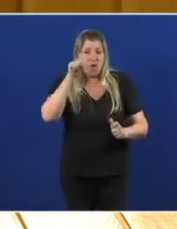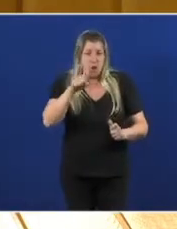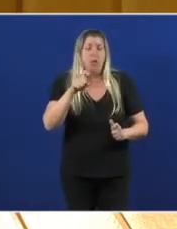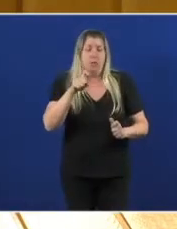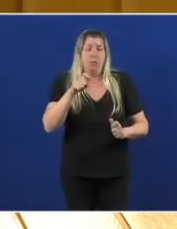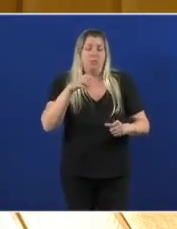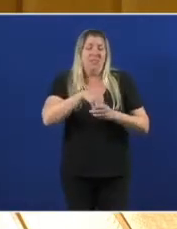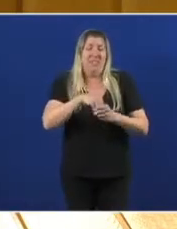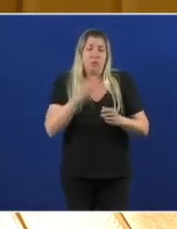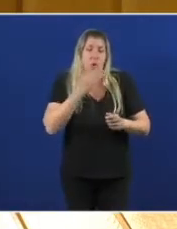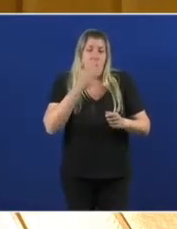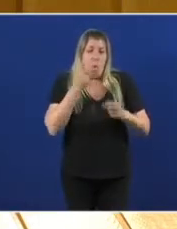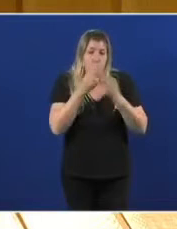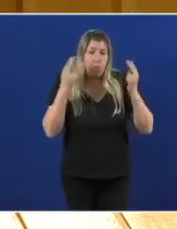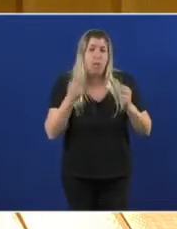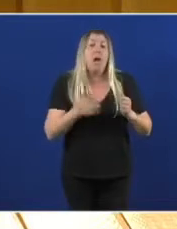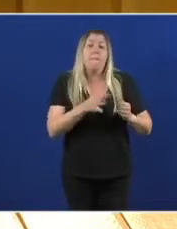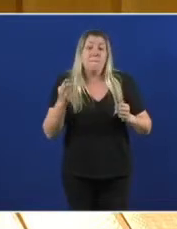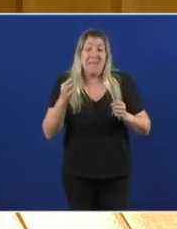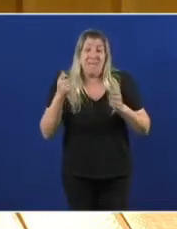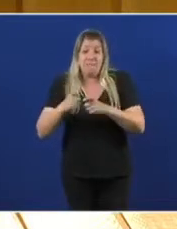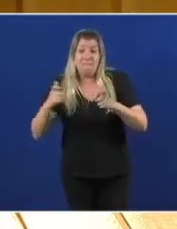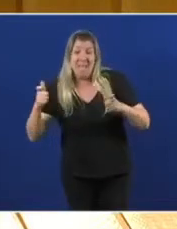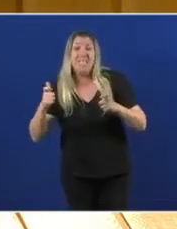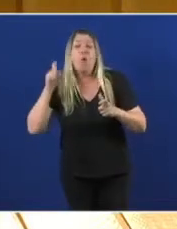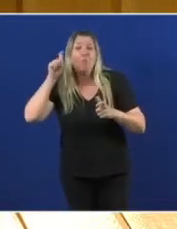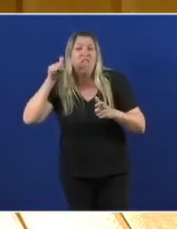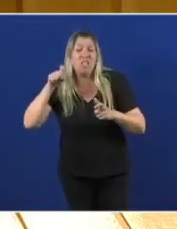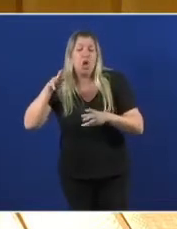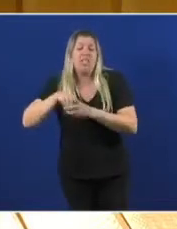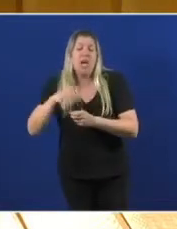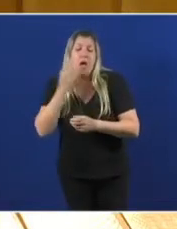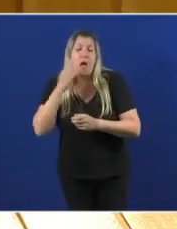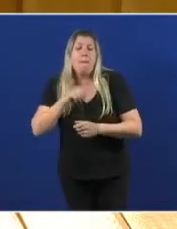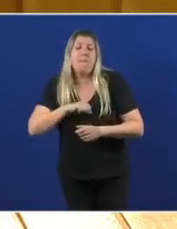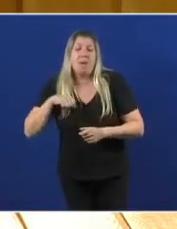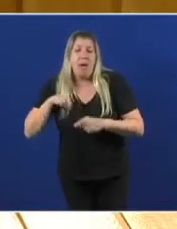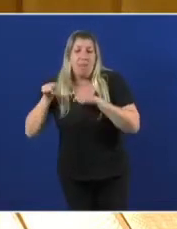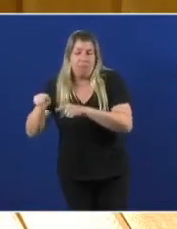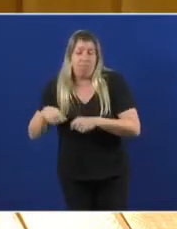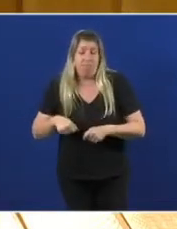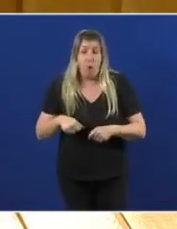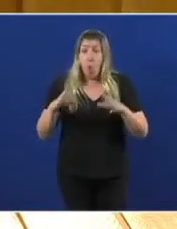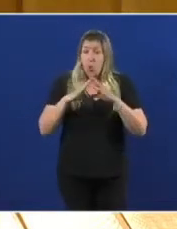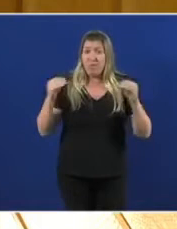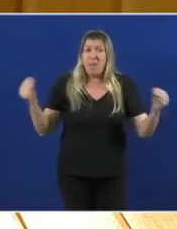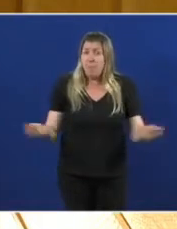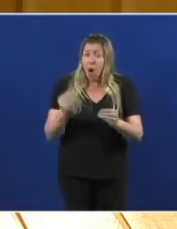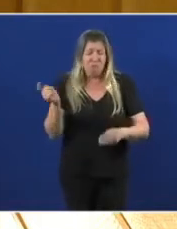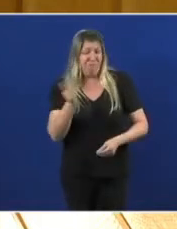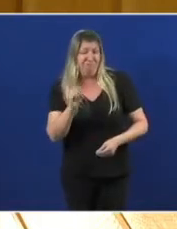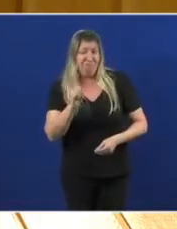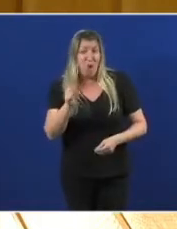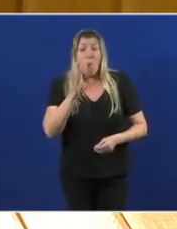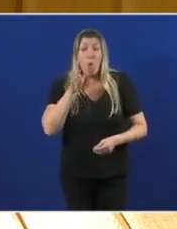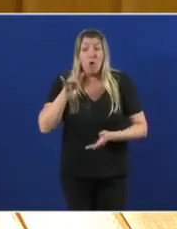incrementou un 5,5% o profesorado na privada. A universidade tampouco lle vai moito mellor, porque desde a súa